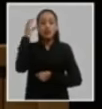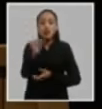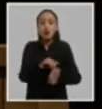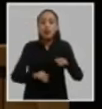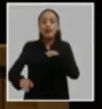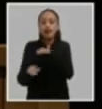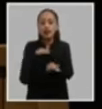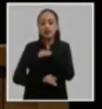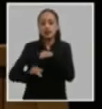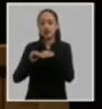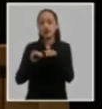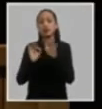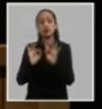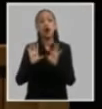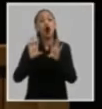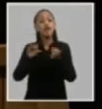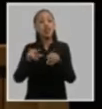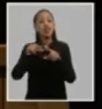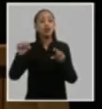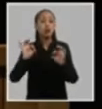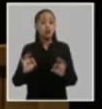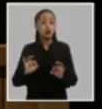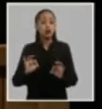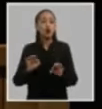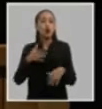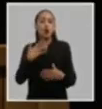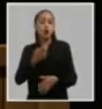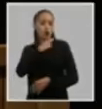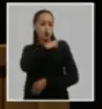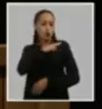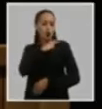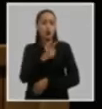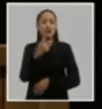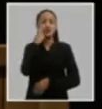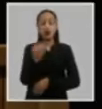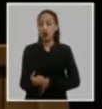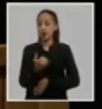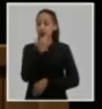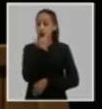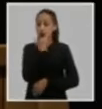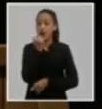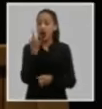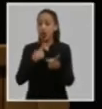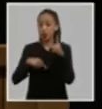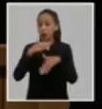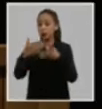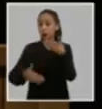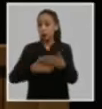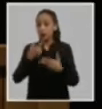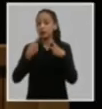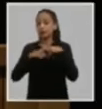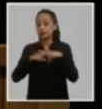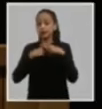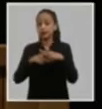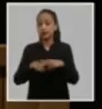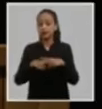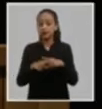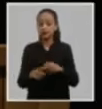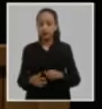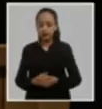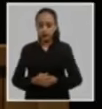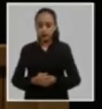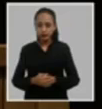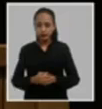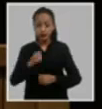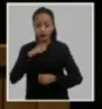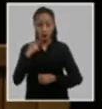cuadros diversas decisiones adoptaron encaminadas a corregir errores y debilidades iniciándose el traspaso paulatino y ordenado